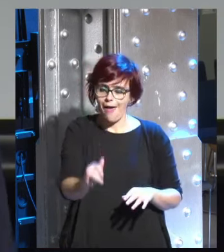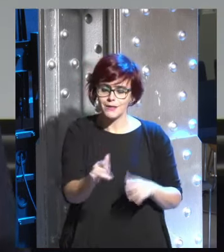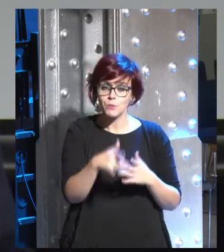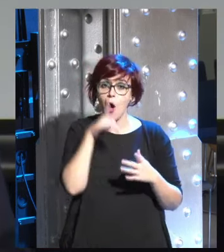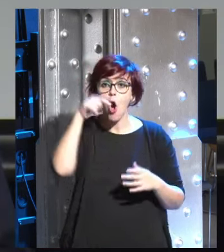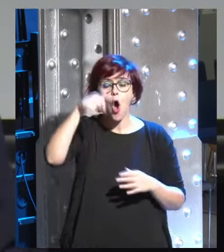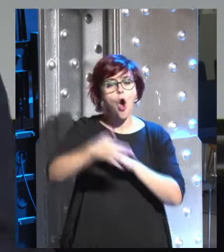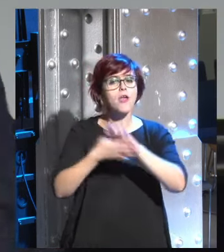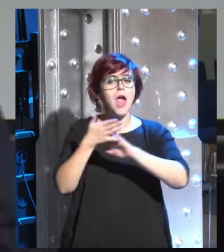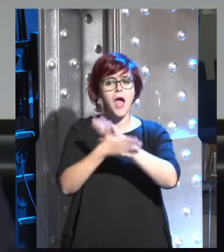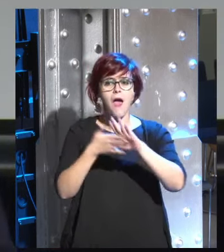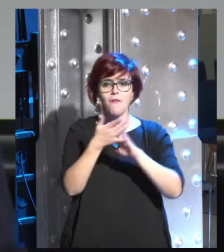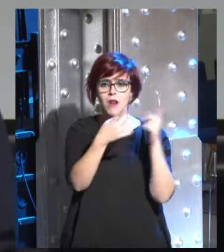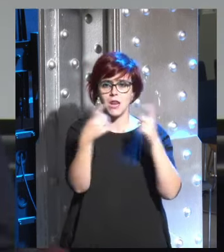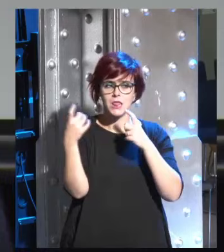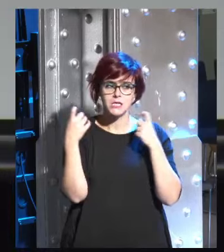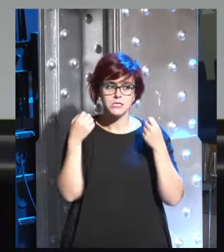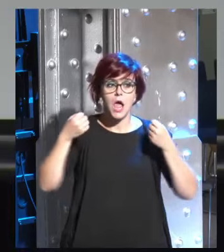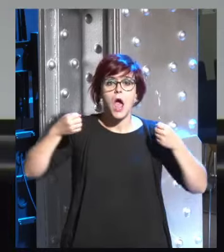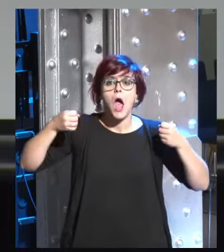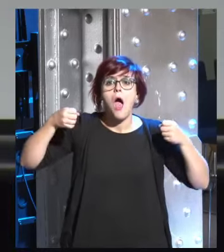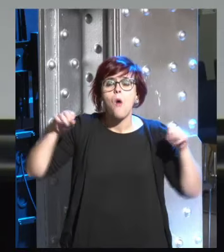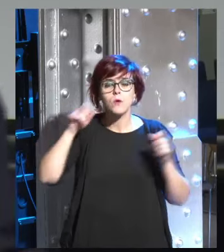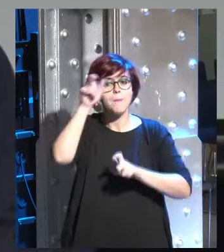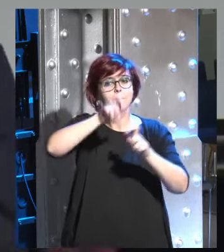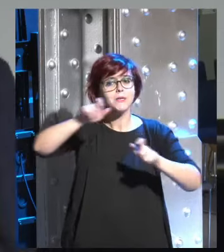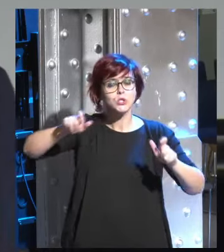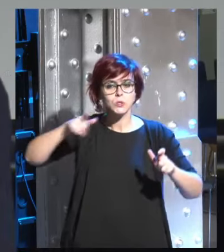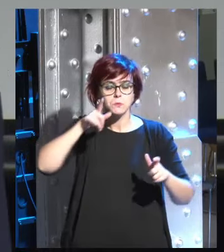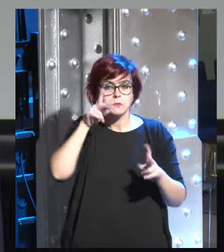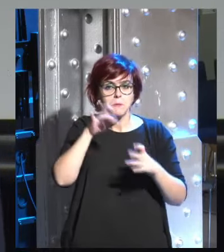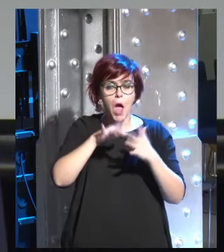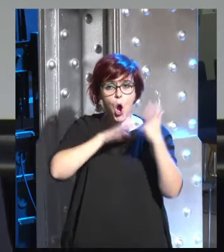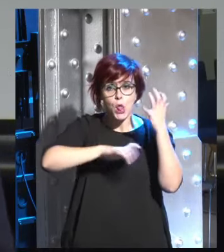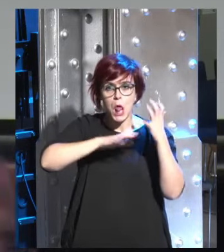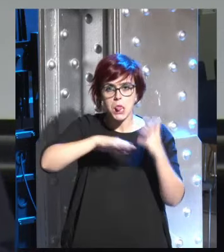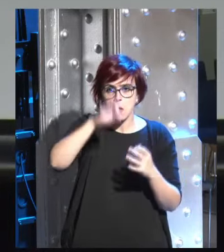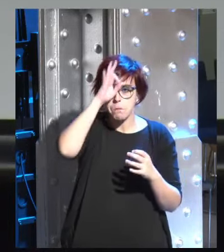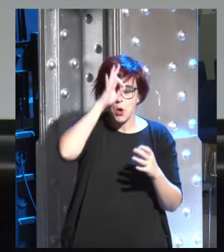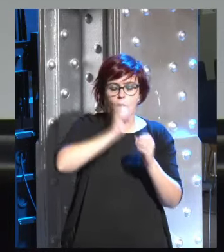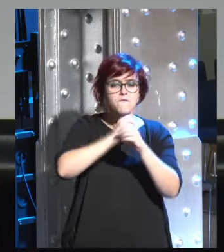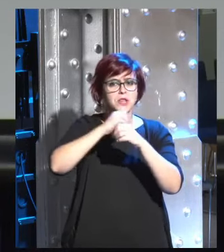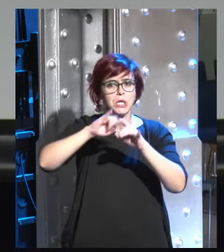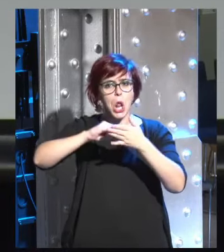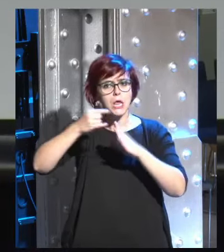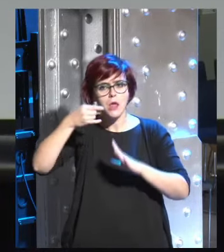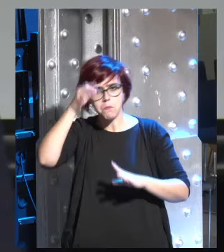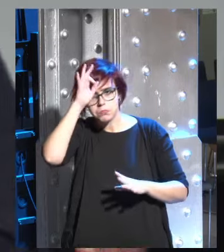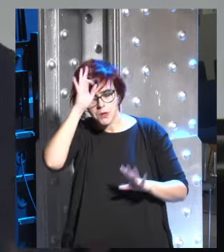día tenemos que empezar a hablar de ello aunque las personas no conozcan no sepan nada de ordenadores ni de biotecnología